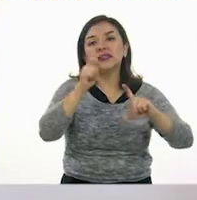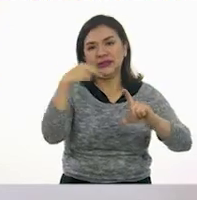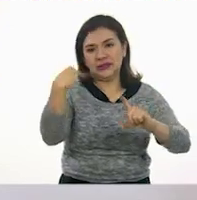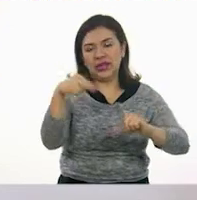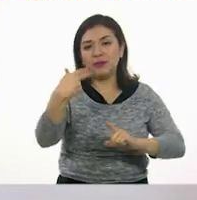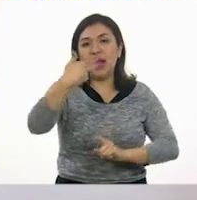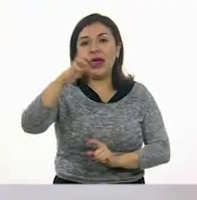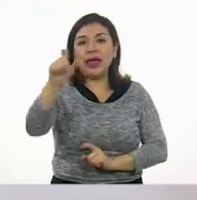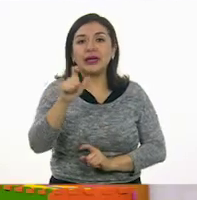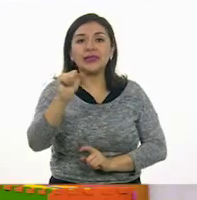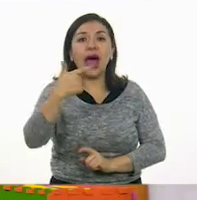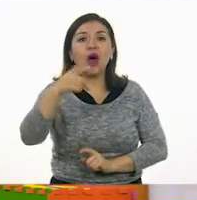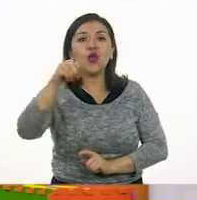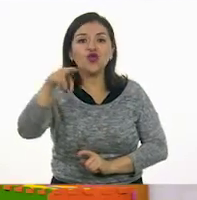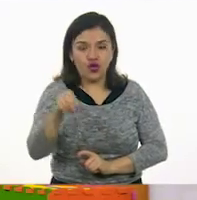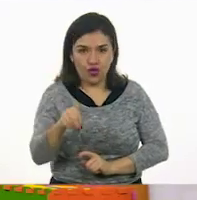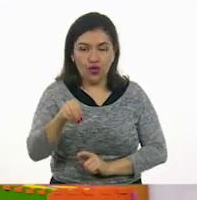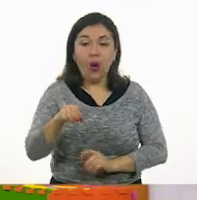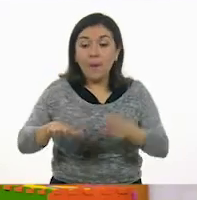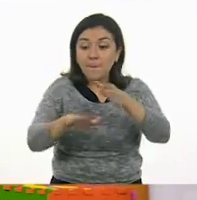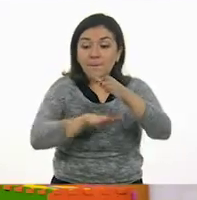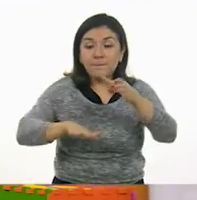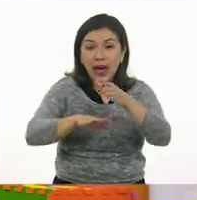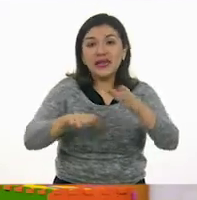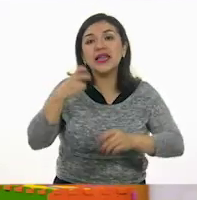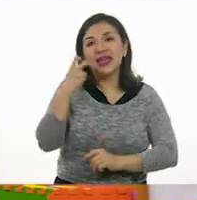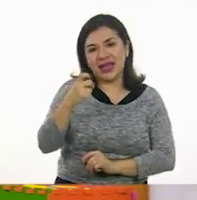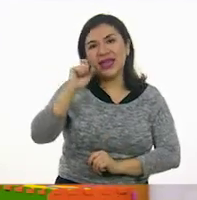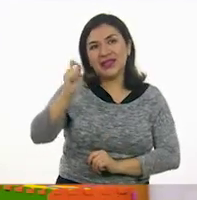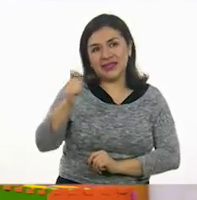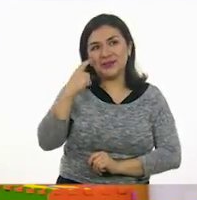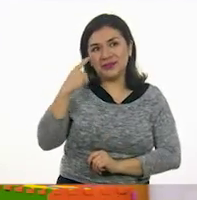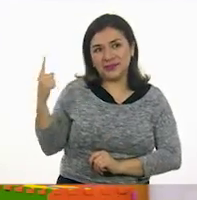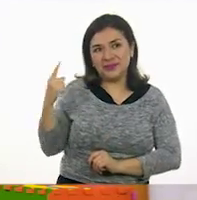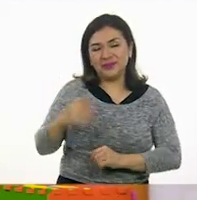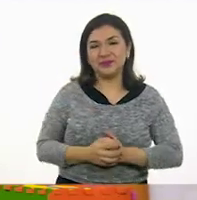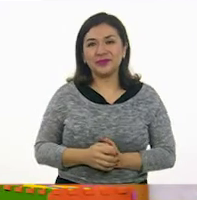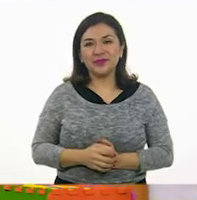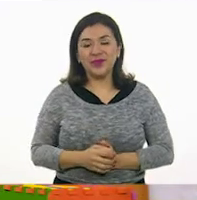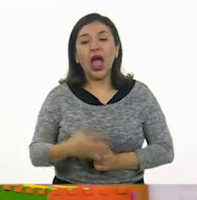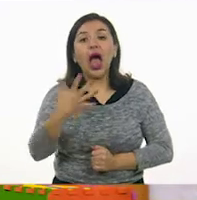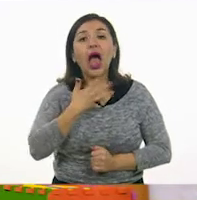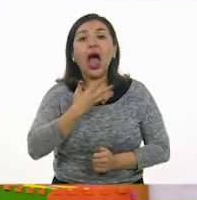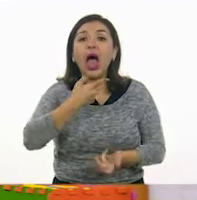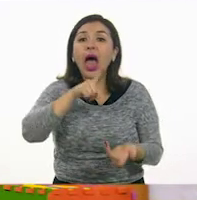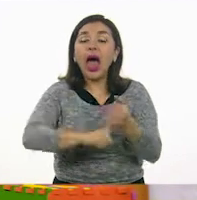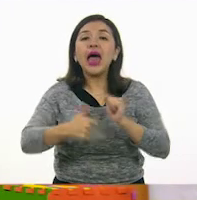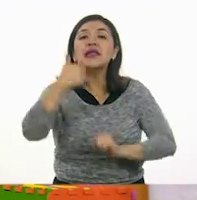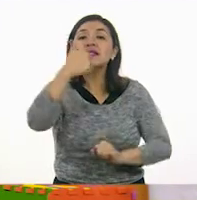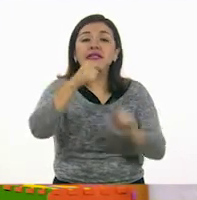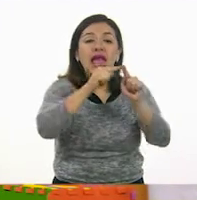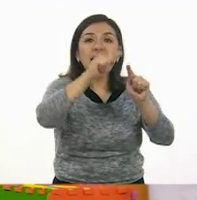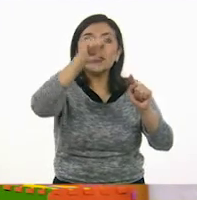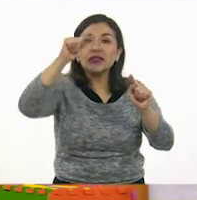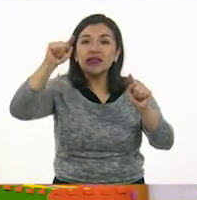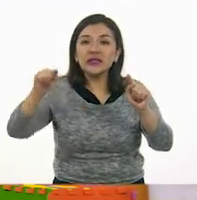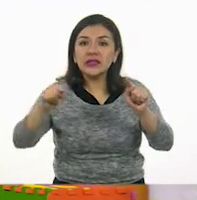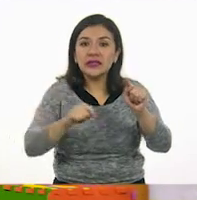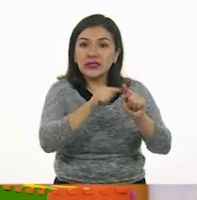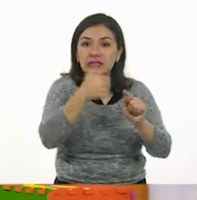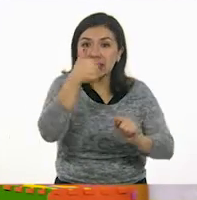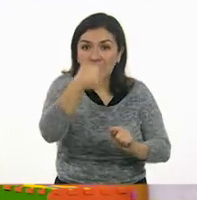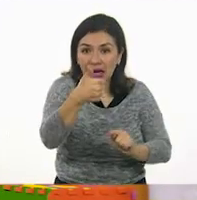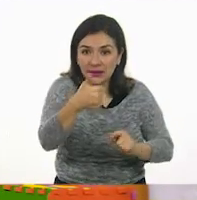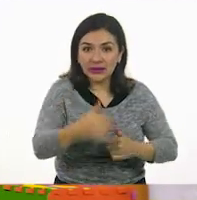de ese cuerpo geométrico es un... Hexágono. Hexágono. ¿Por qué? Porque tiene seis aristas. Muy